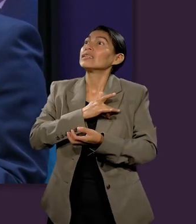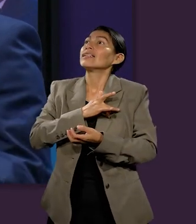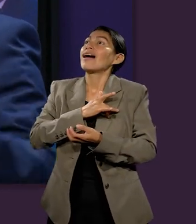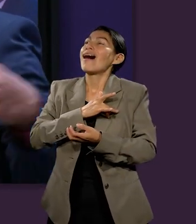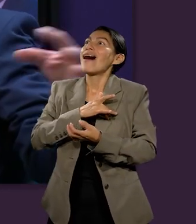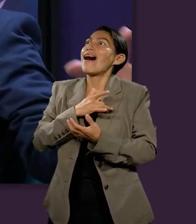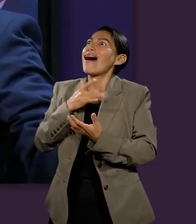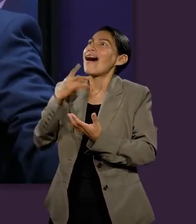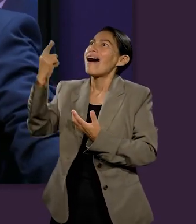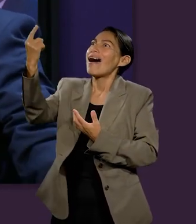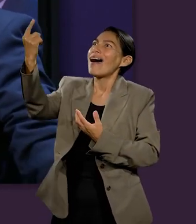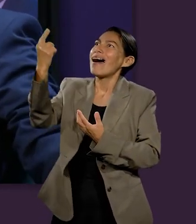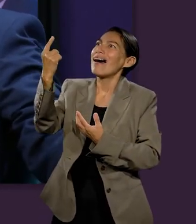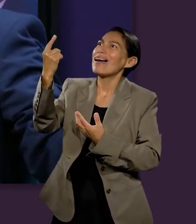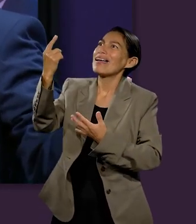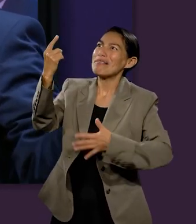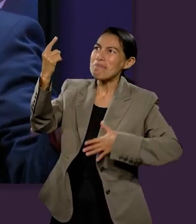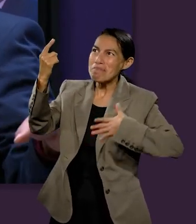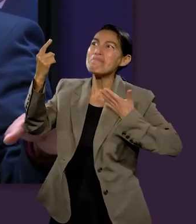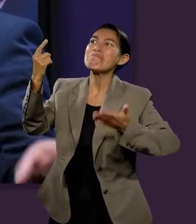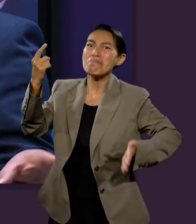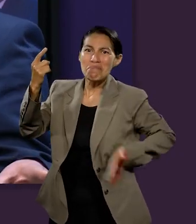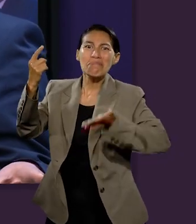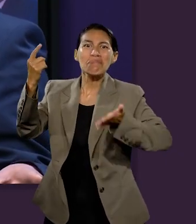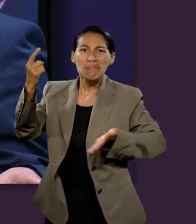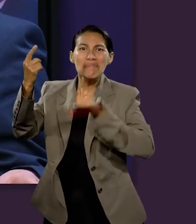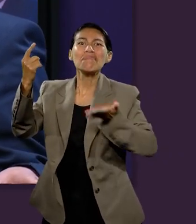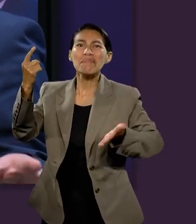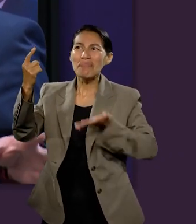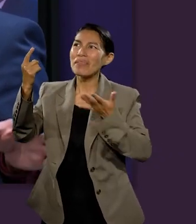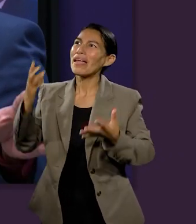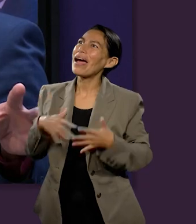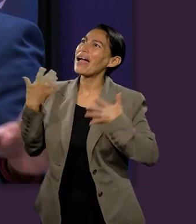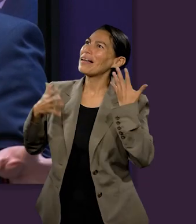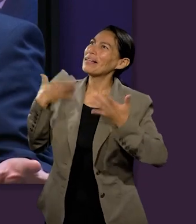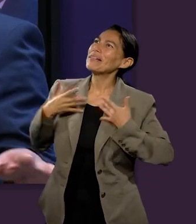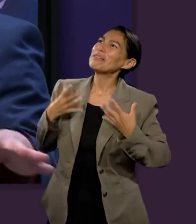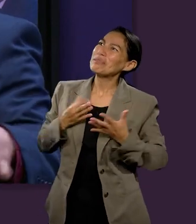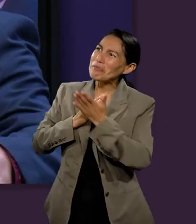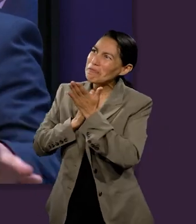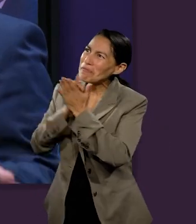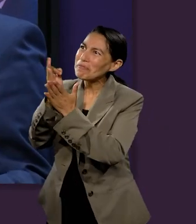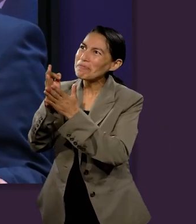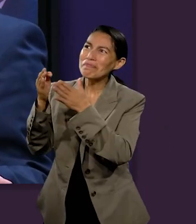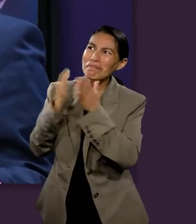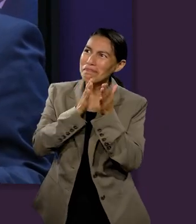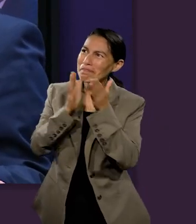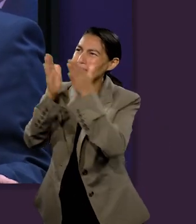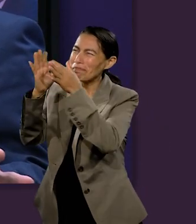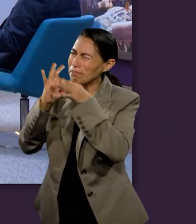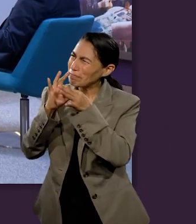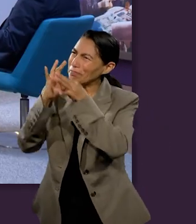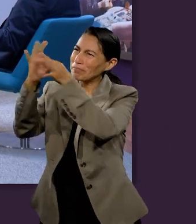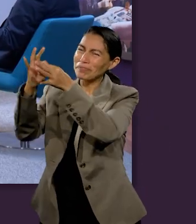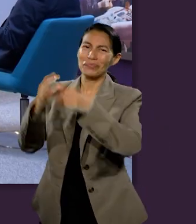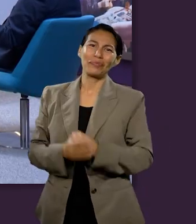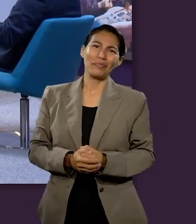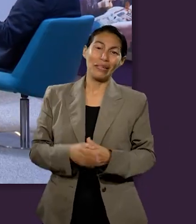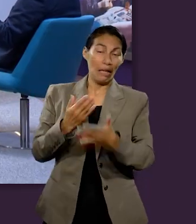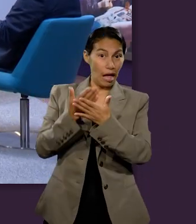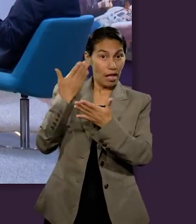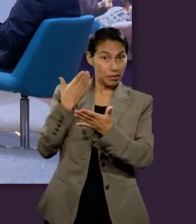en particular. Hemos visto desde el jardín de Edén donde empezó todo para nosotros donde